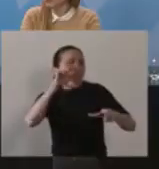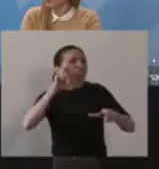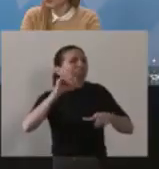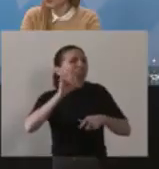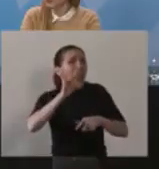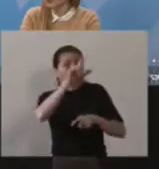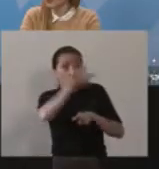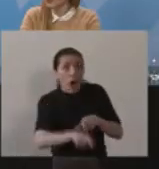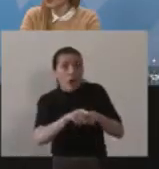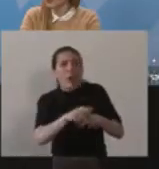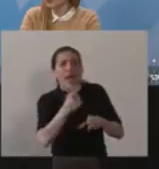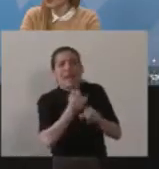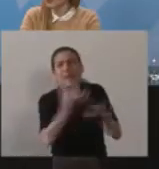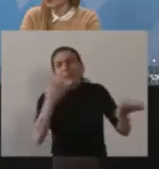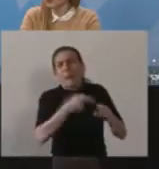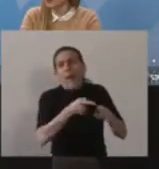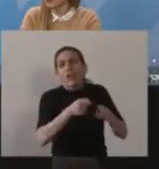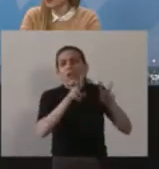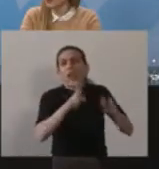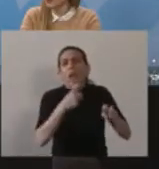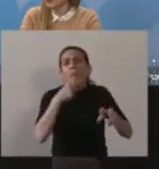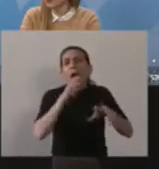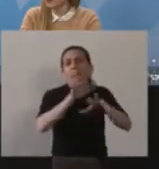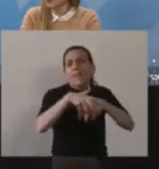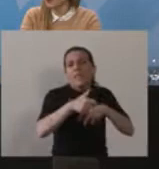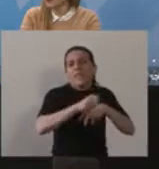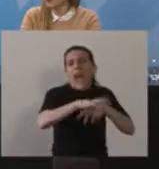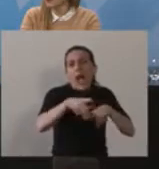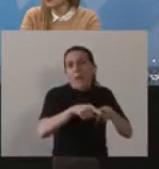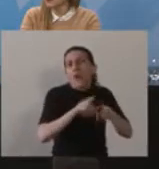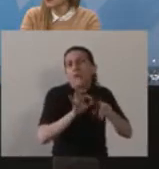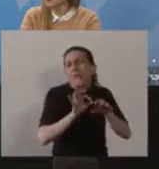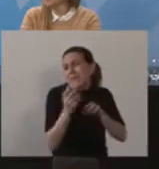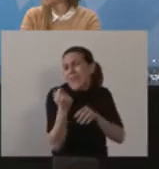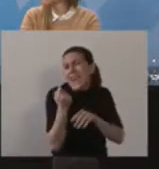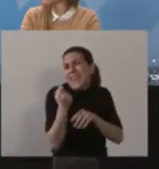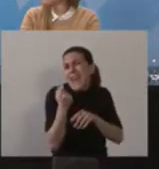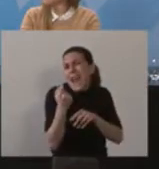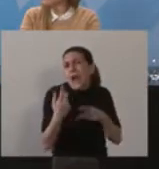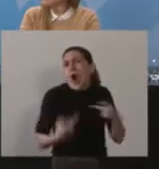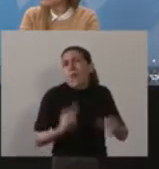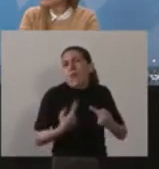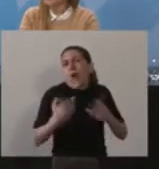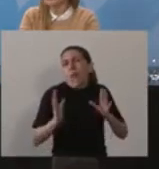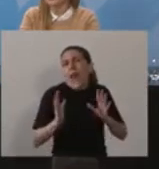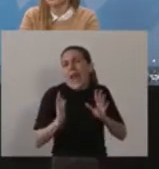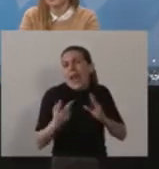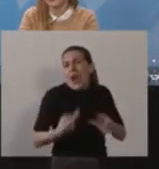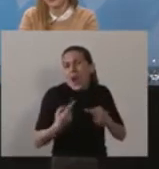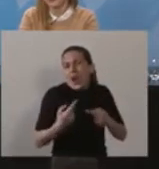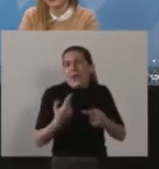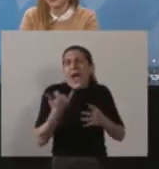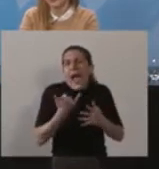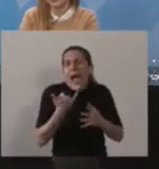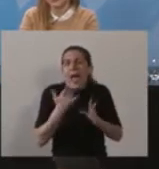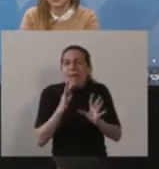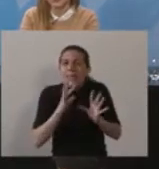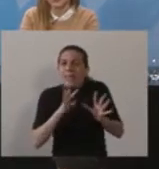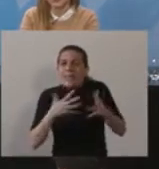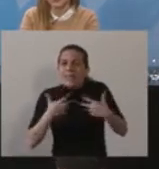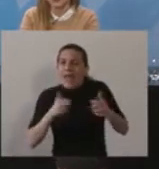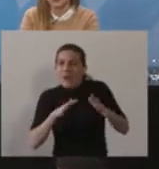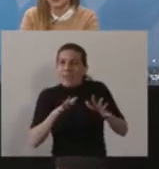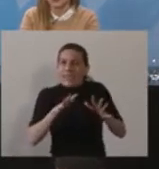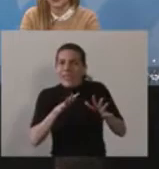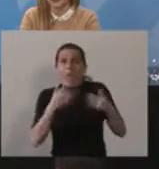nos acompaña hoy. Está recién operado y entonces está medio enclenque, pero con muchas ganas de ayudarnos a